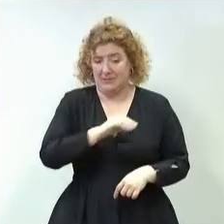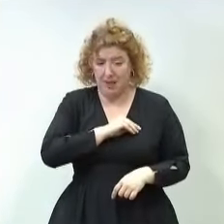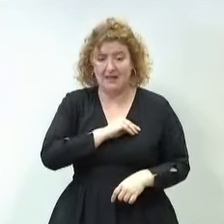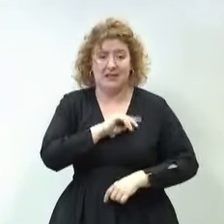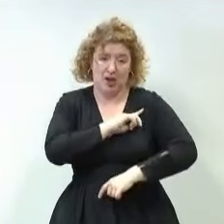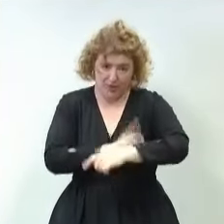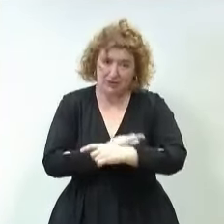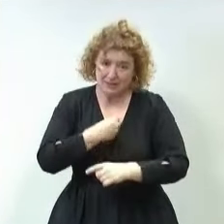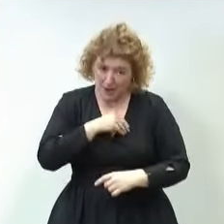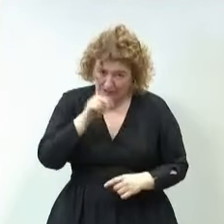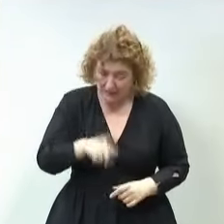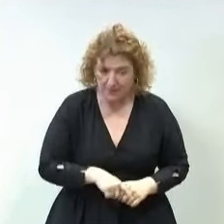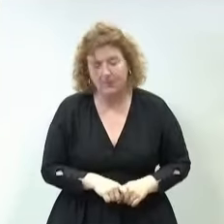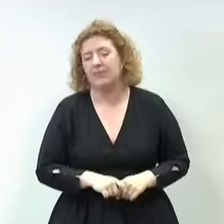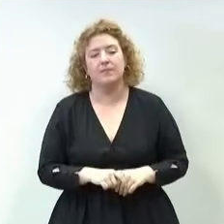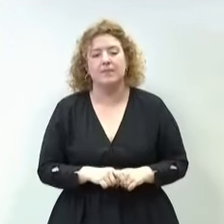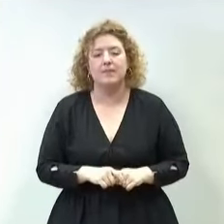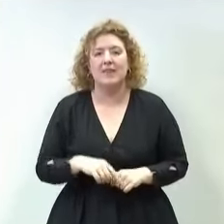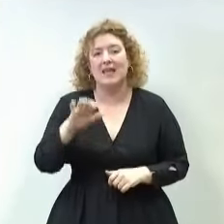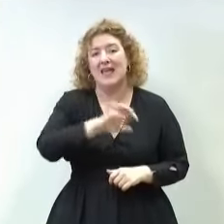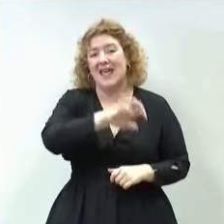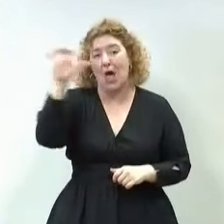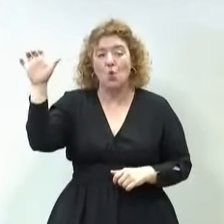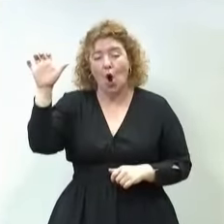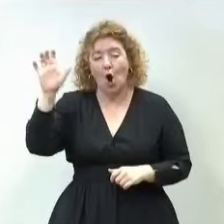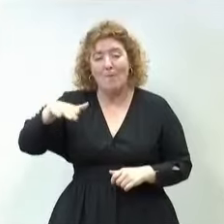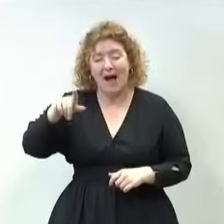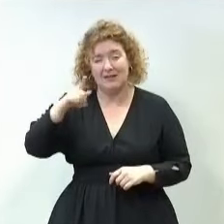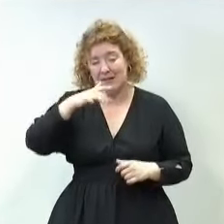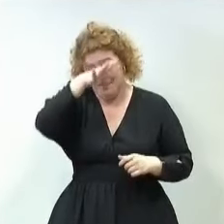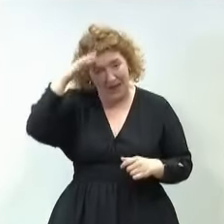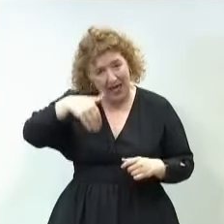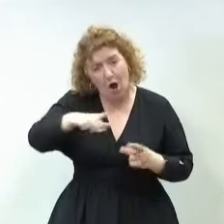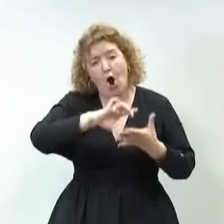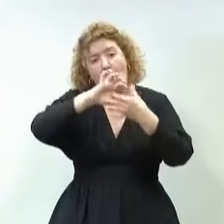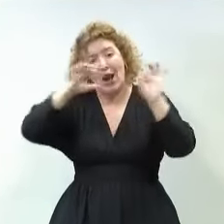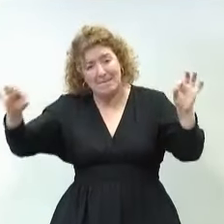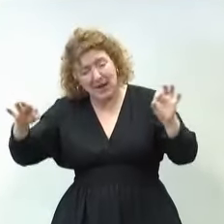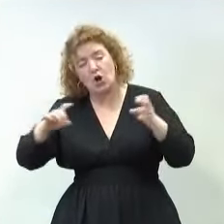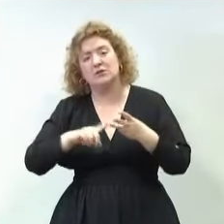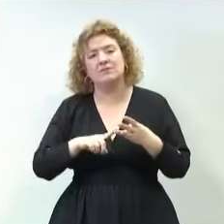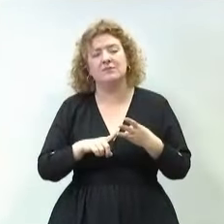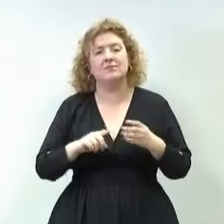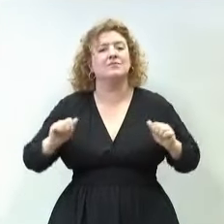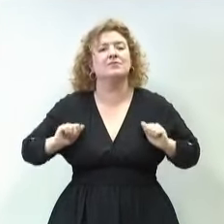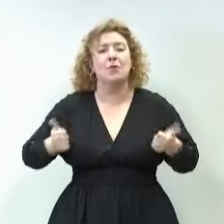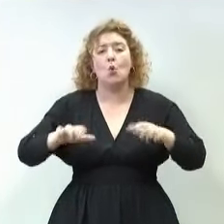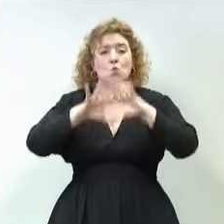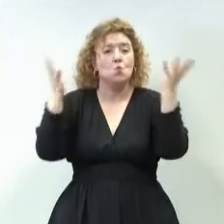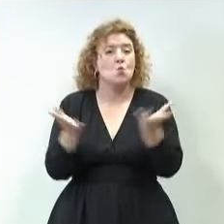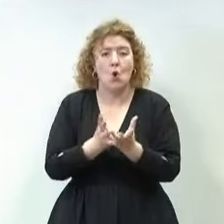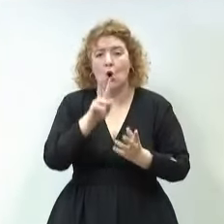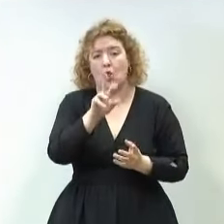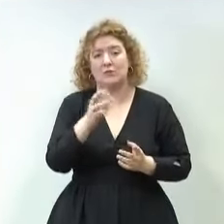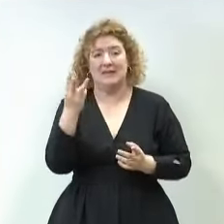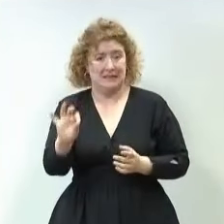para los deportistas españoles, como son la Eurocopa, que se va a jugar este verano, como son también los Juegos Olímpicos y la puesta en marcha del próximo Mundial del